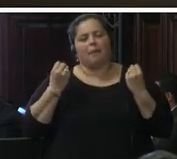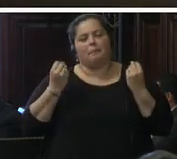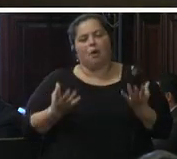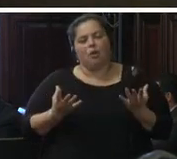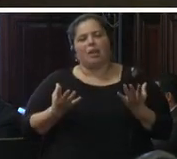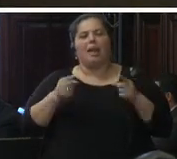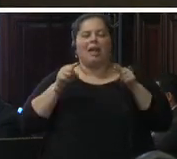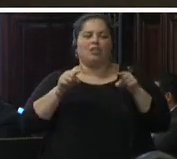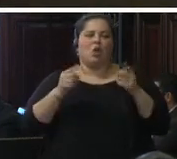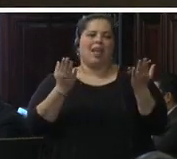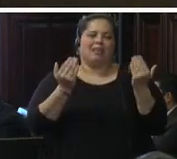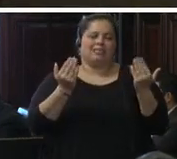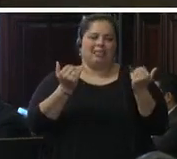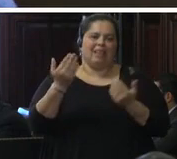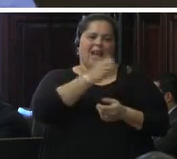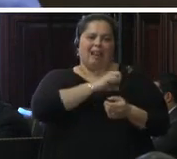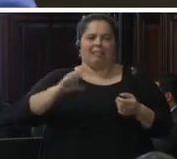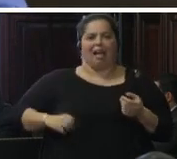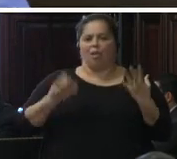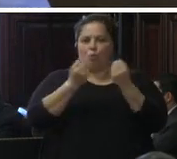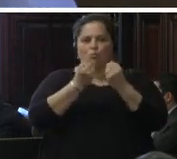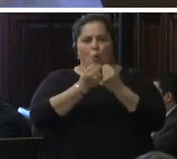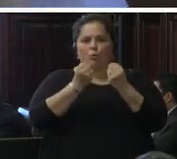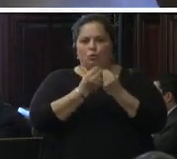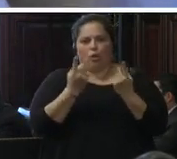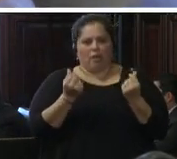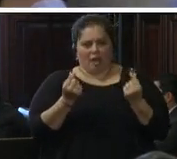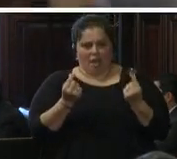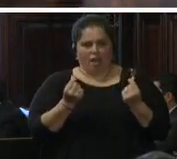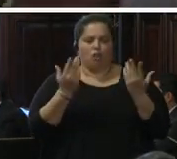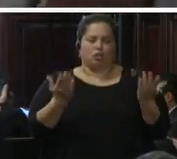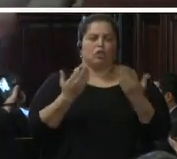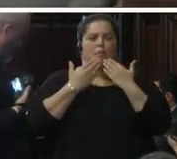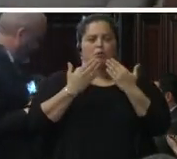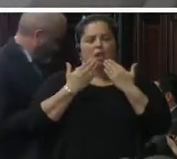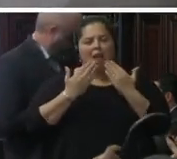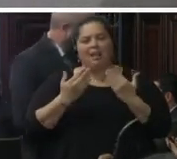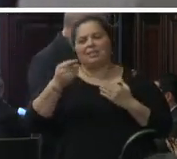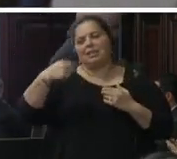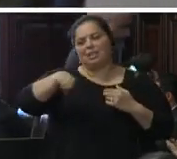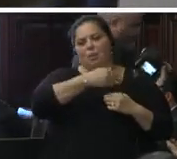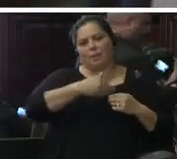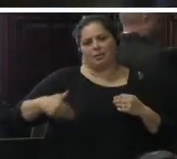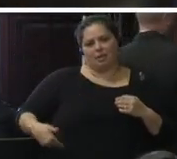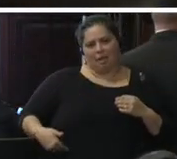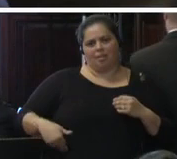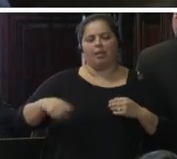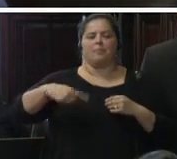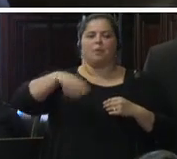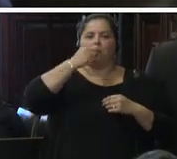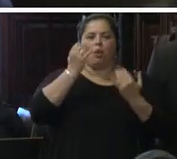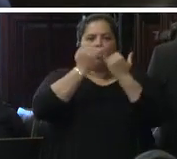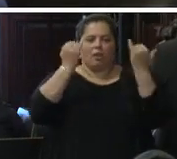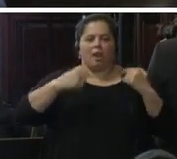things many thanks madam share muy buenos días a todas y